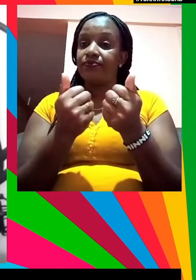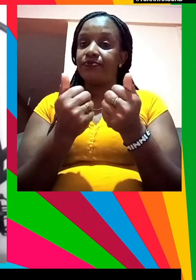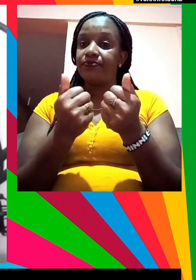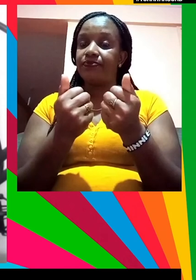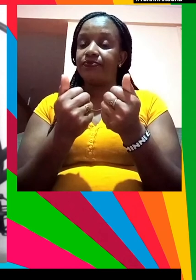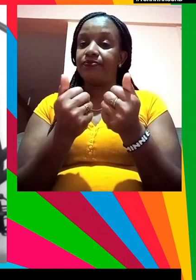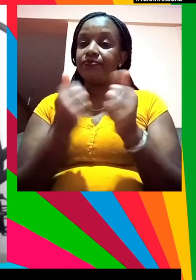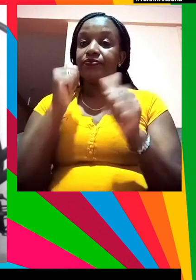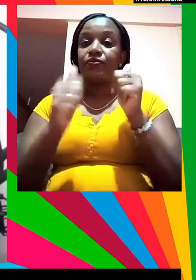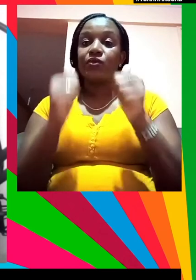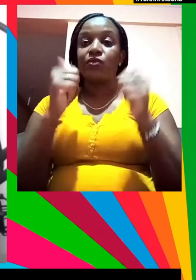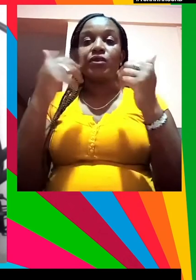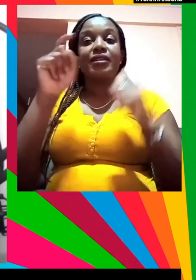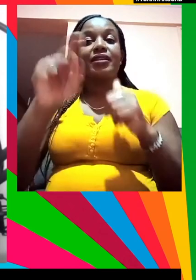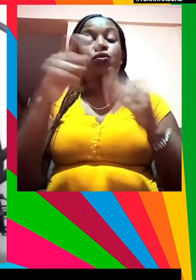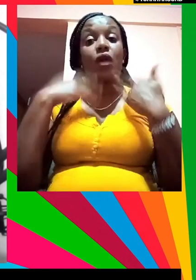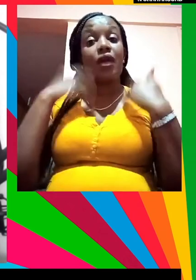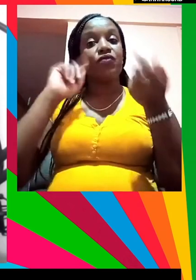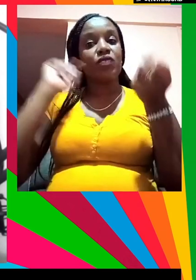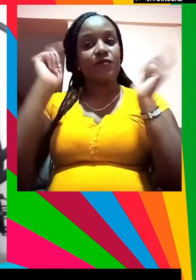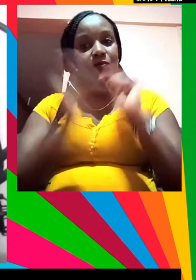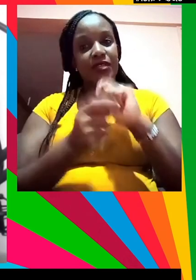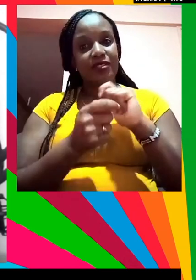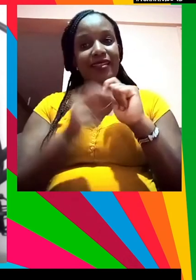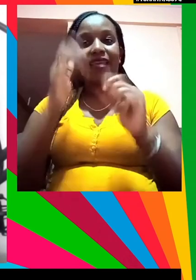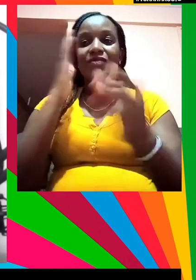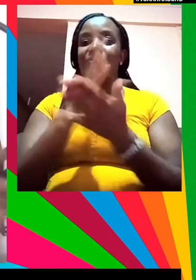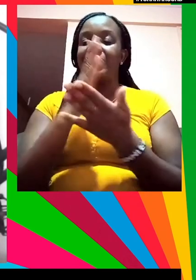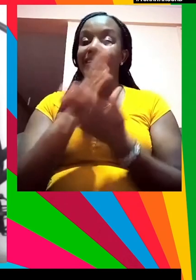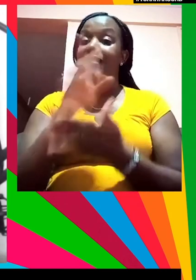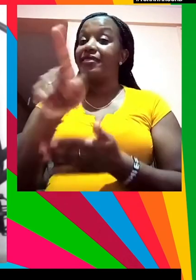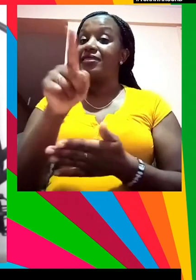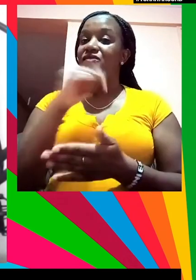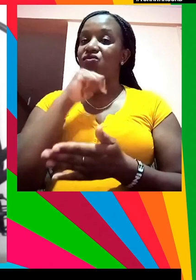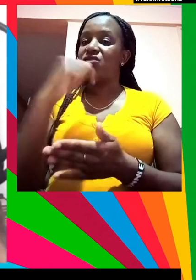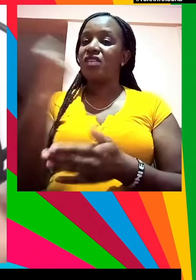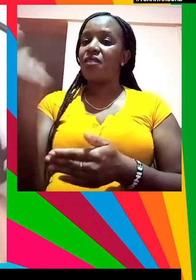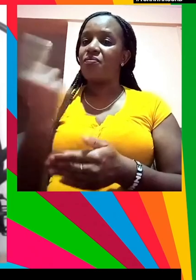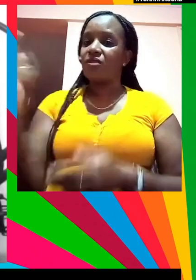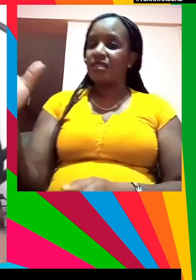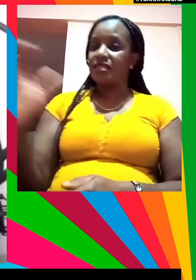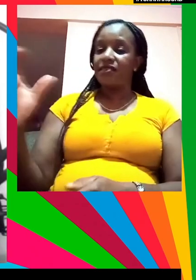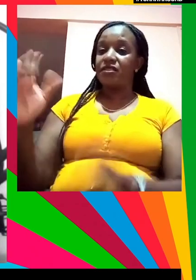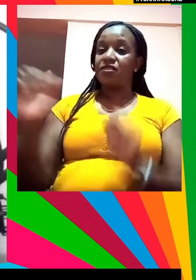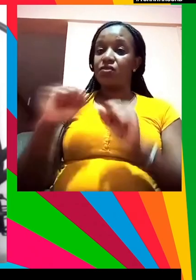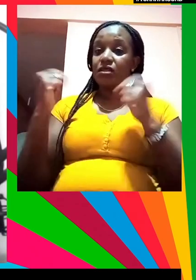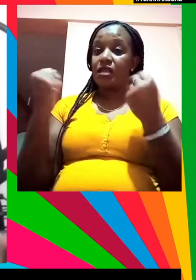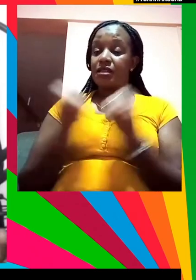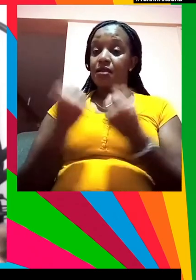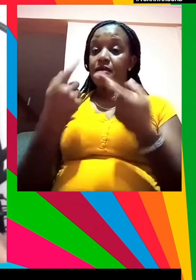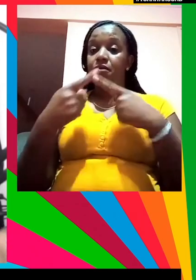veces interponen las transformaciones que buscamos no solo en los países y sociedades